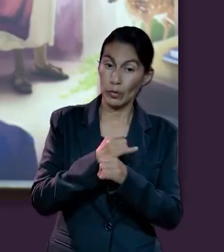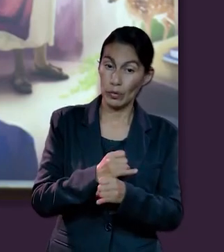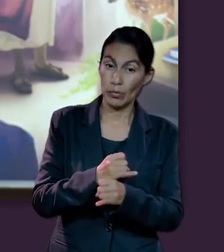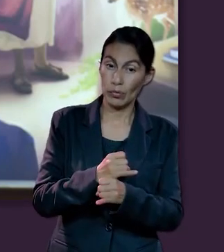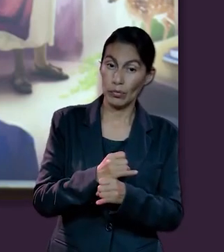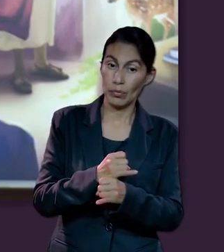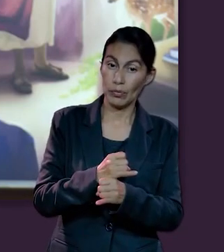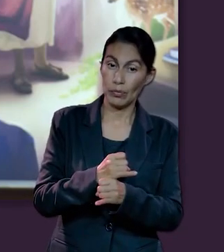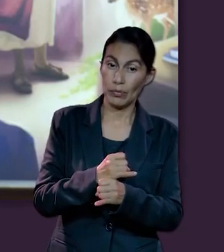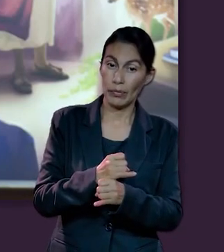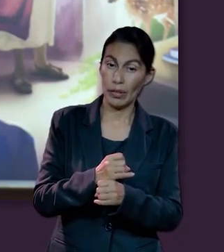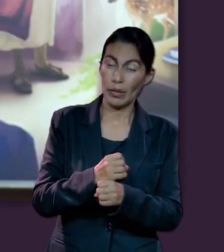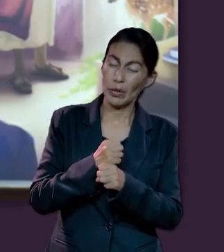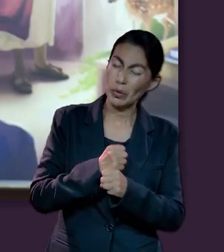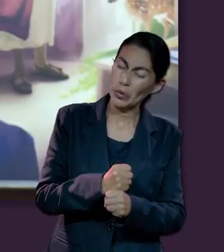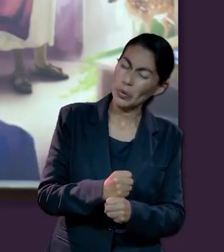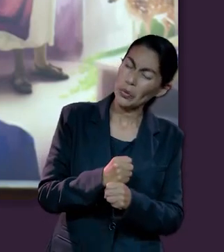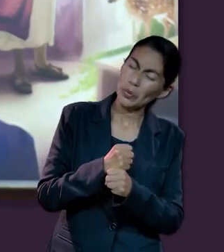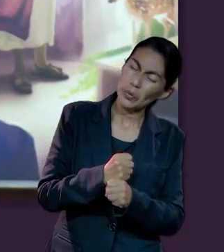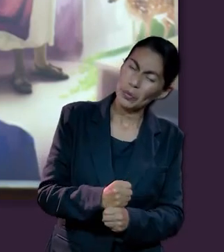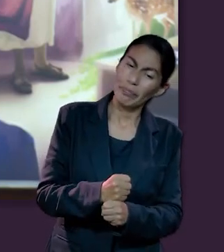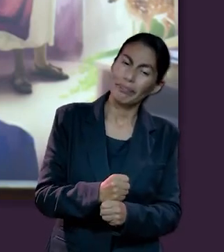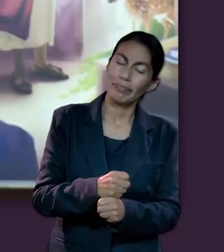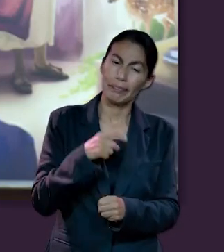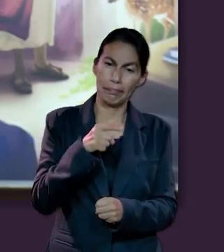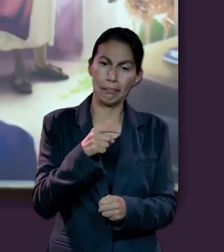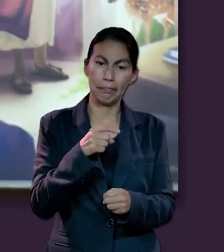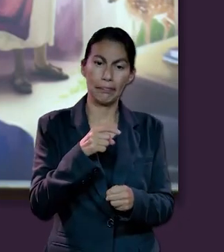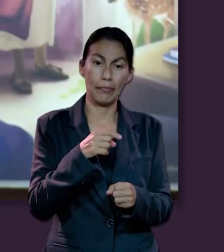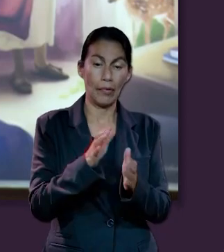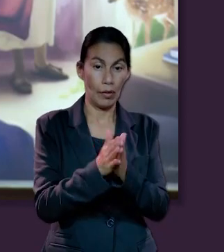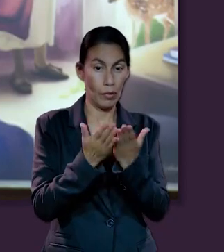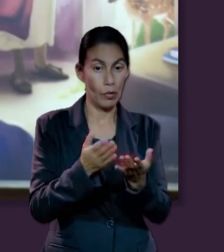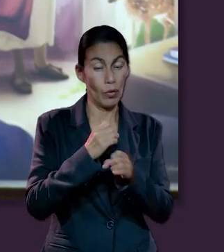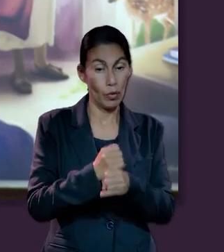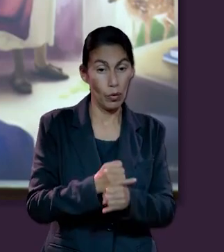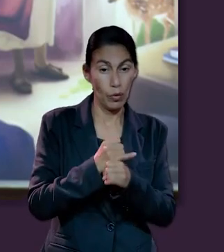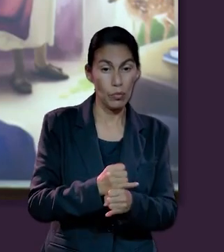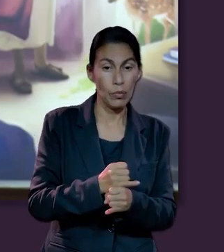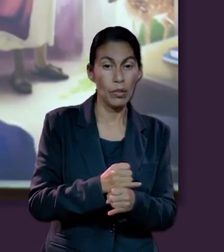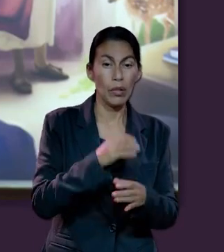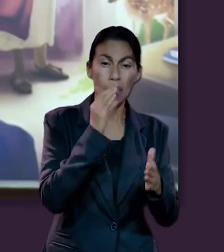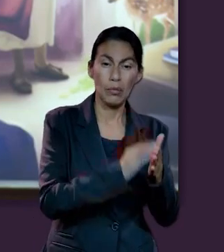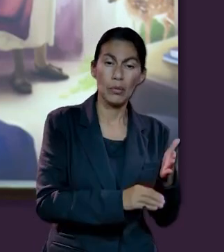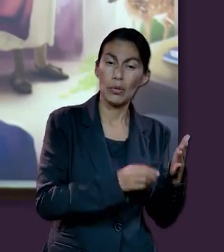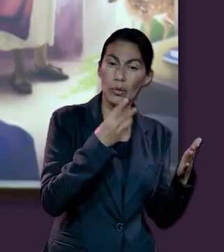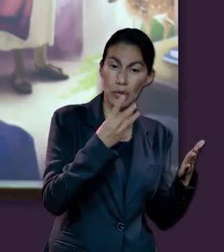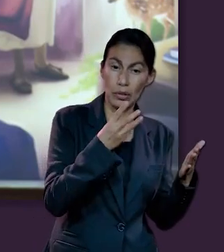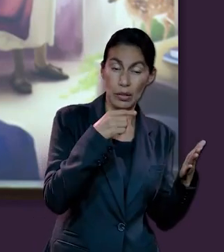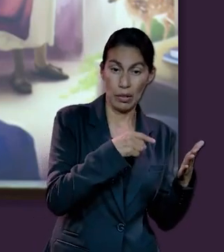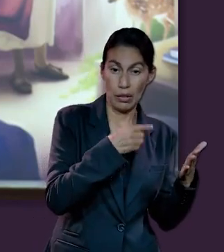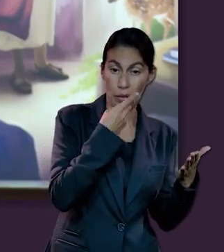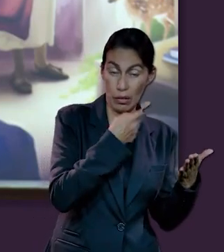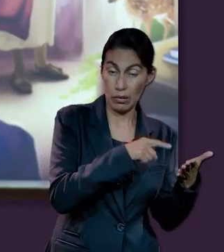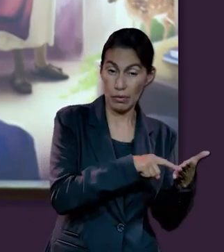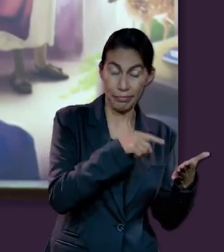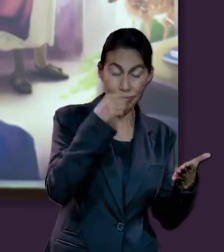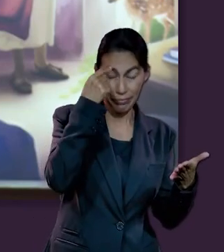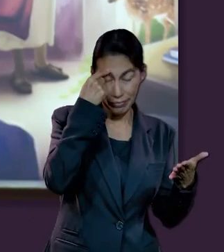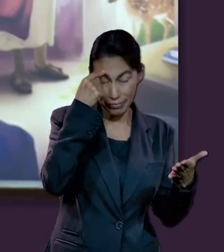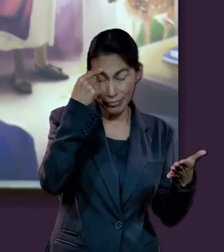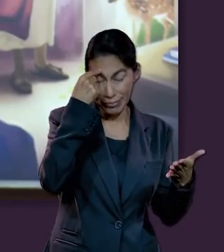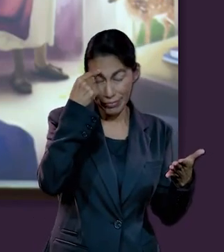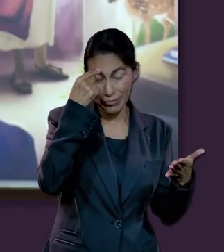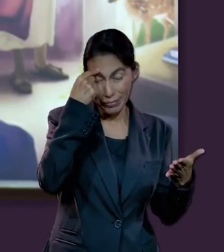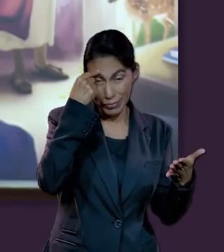reacción del Job ante el sufrimiento. Y en el capítulo 3 de Job podemos leer sus